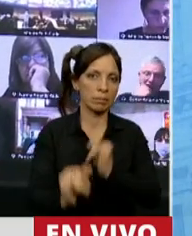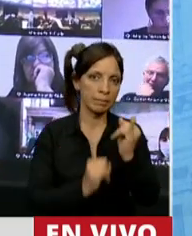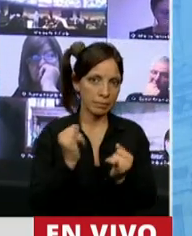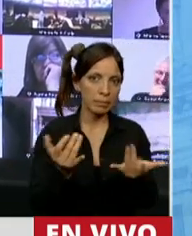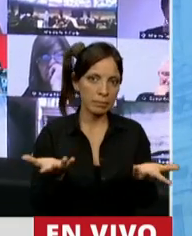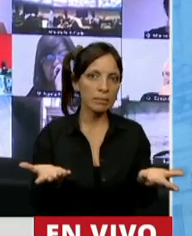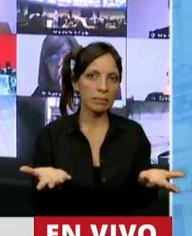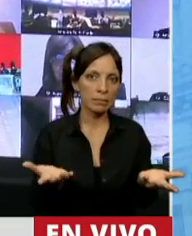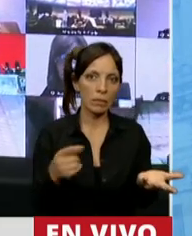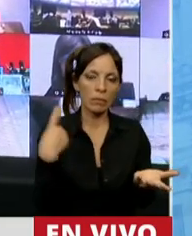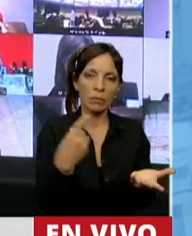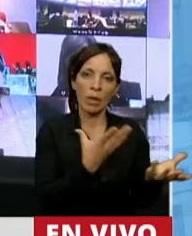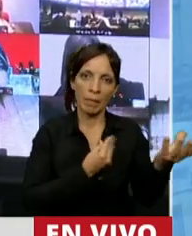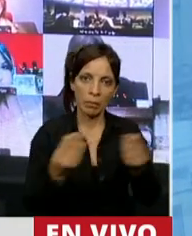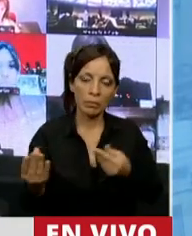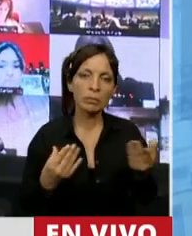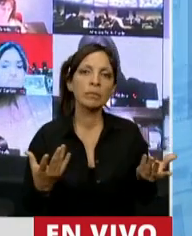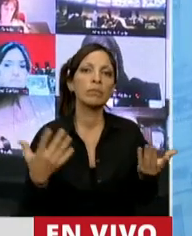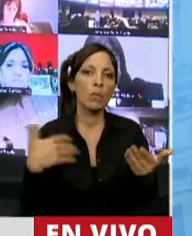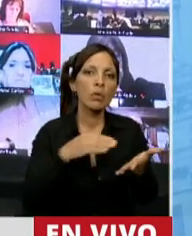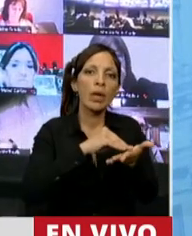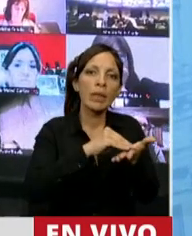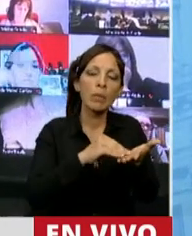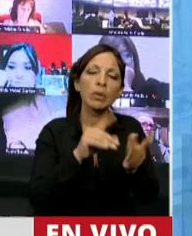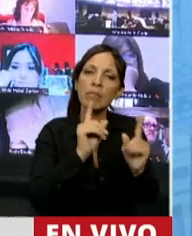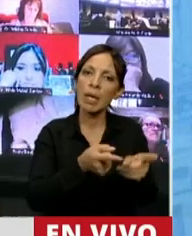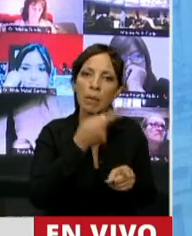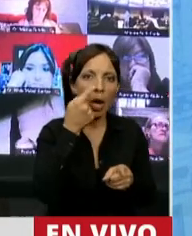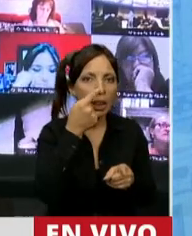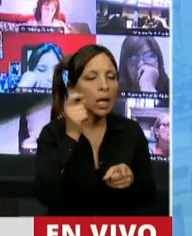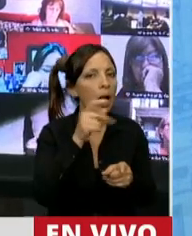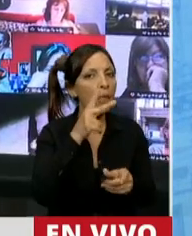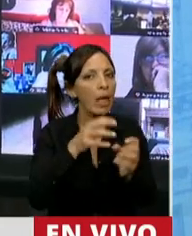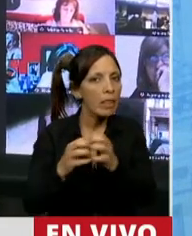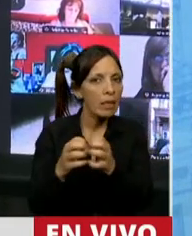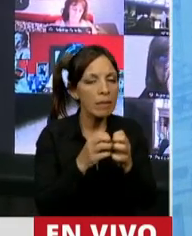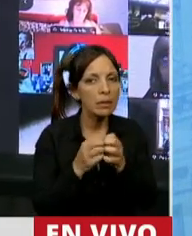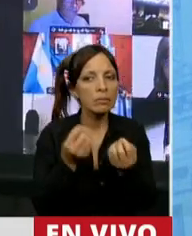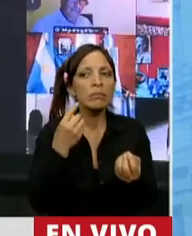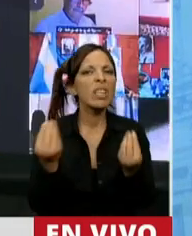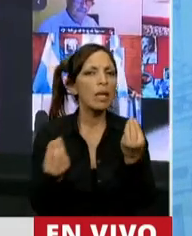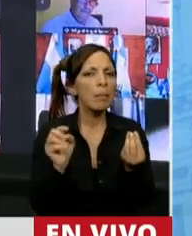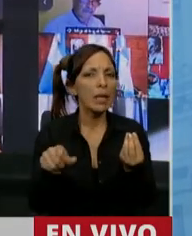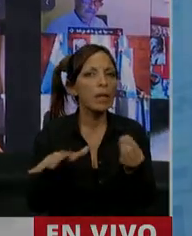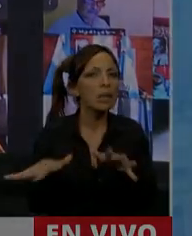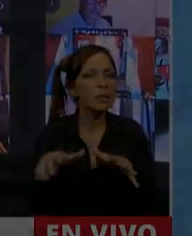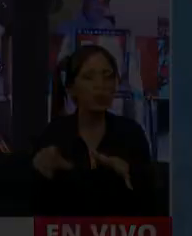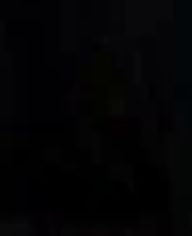y que me han acompañado tantísimos diputados que tienen este mismo interés en saber qué está sucediendo. Gracias